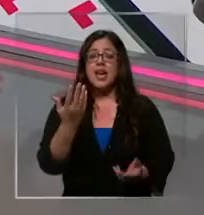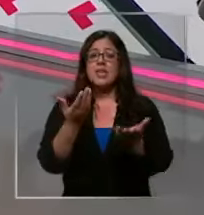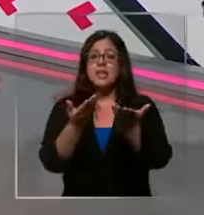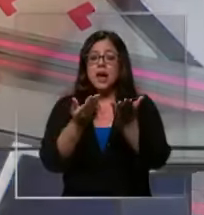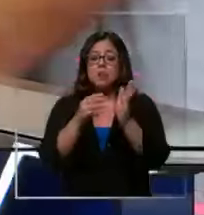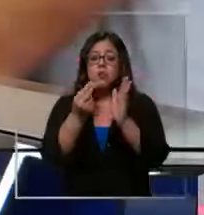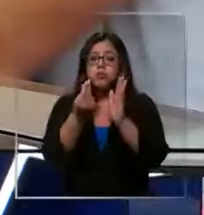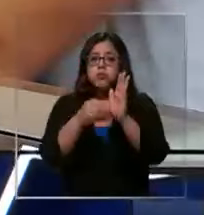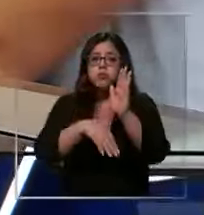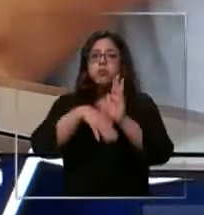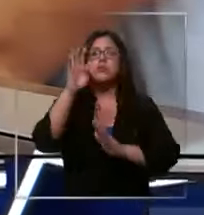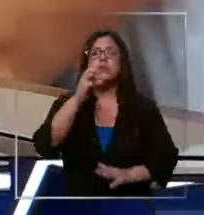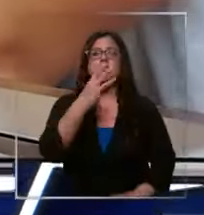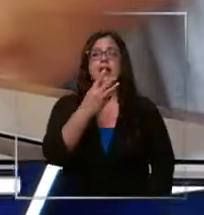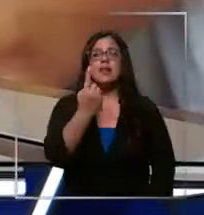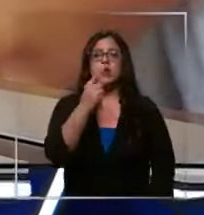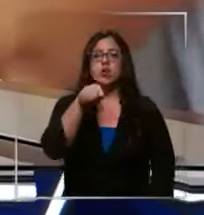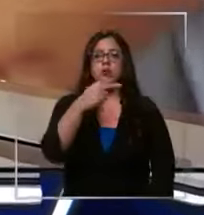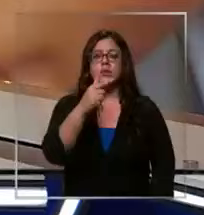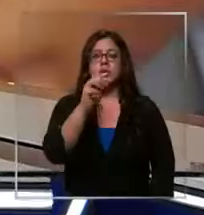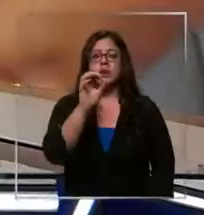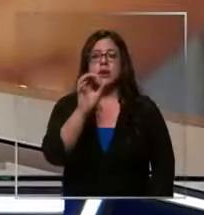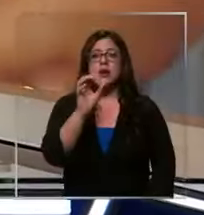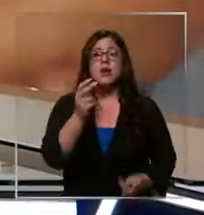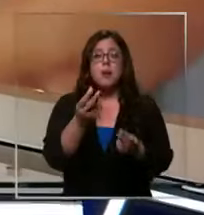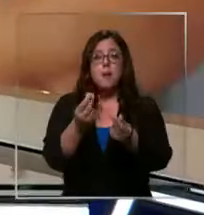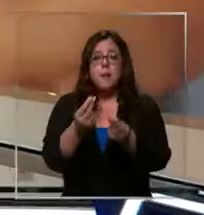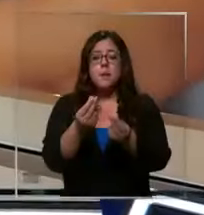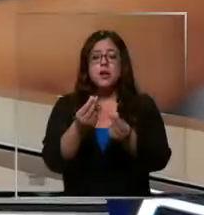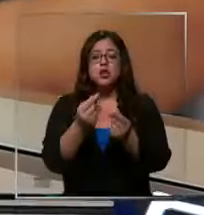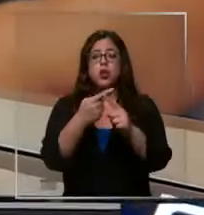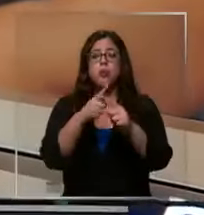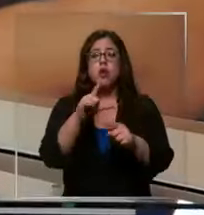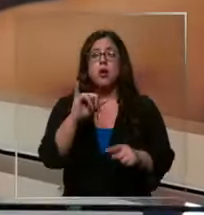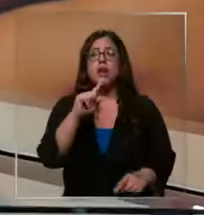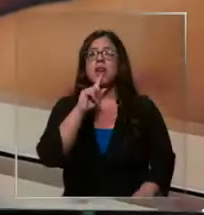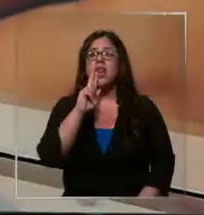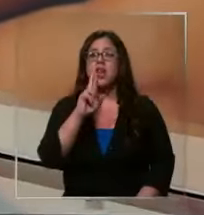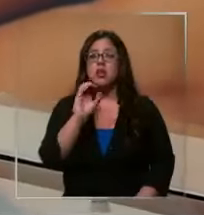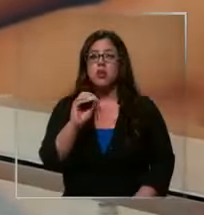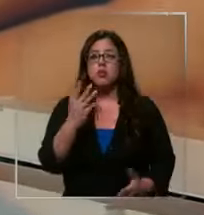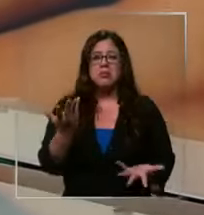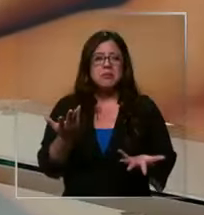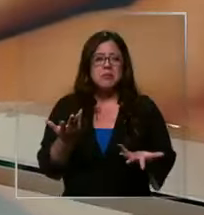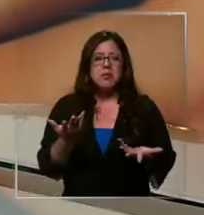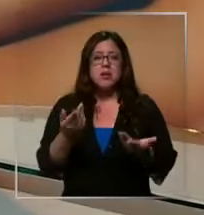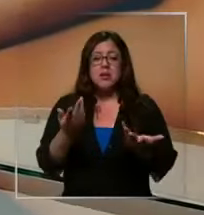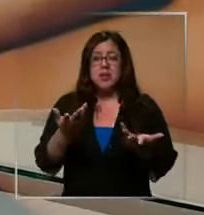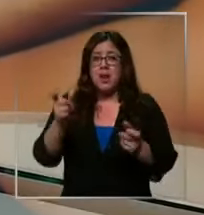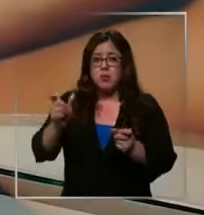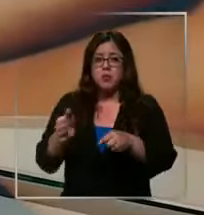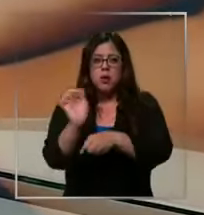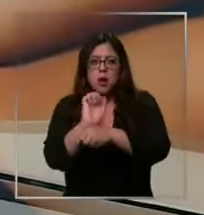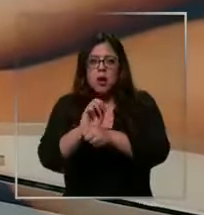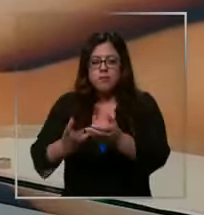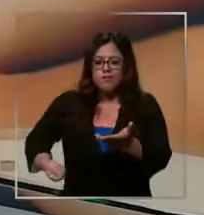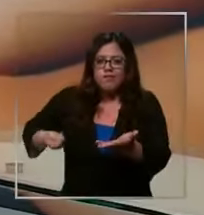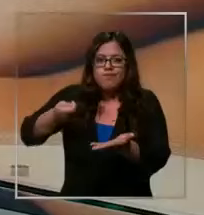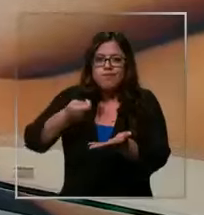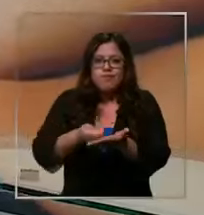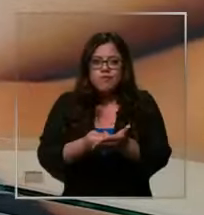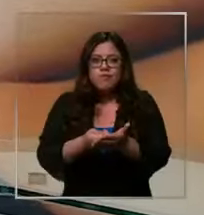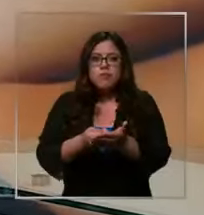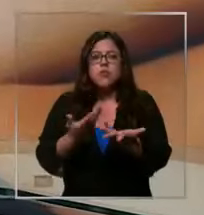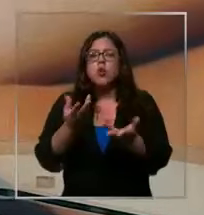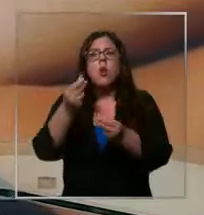litro. Un alza que se esperaba, pero que sin duda es difícil de llevar. ¿Cuánto más le va a subir el presupuesto al conductor en un trayecto promedio? ¿Y cómo